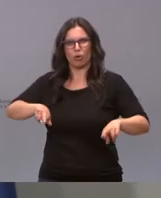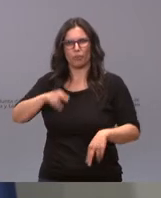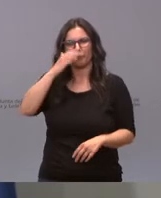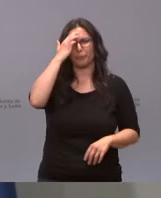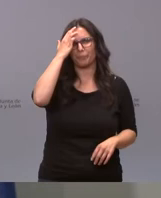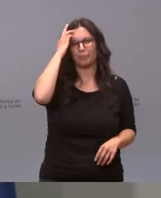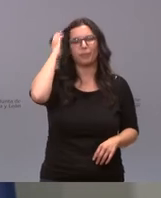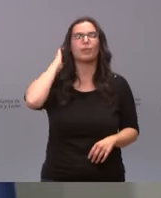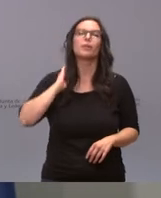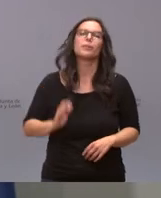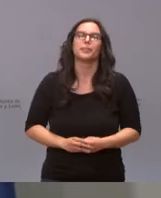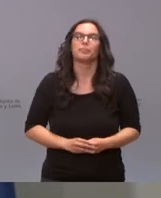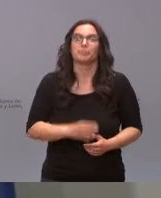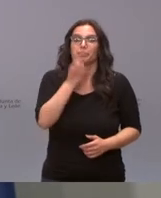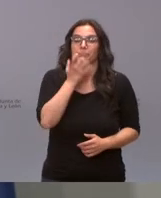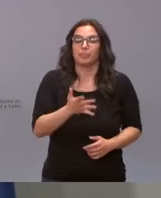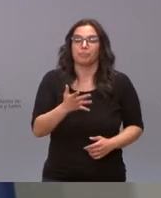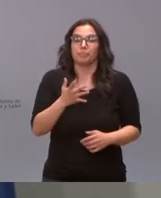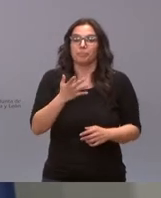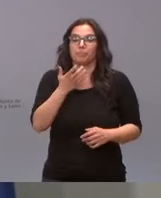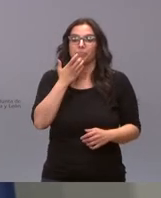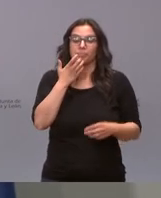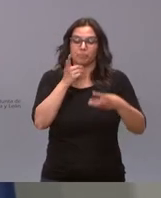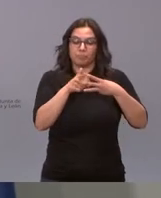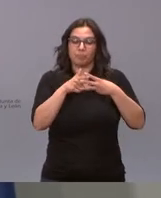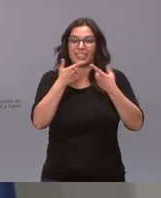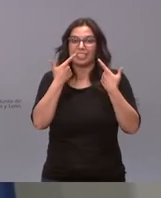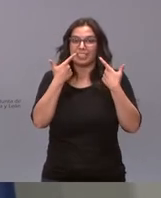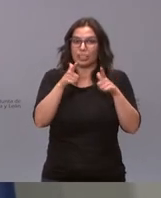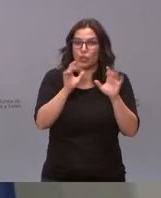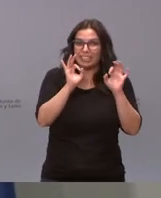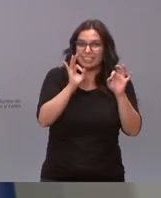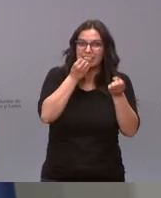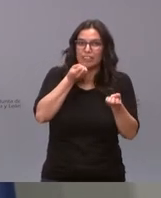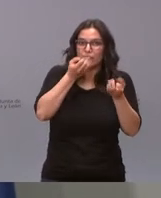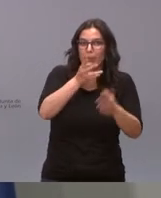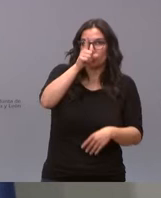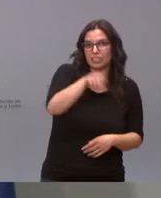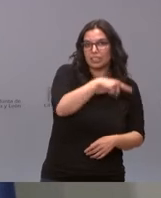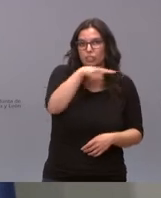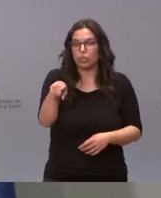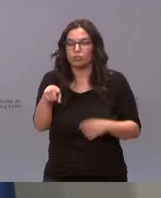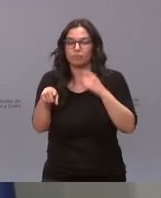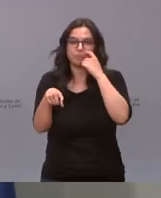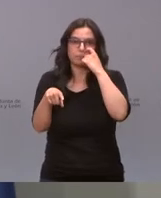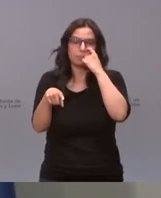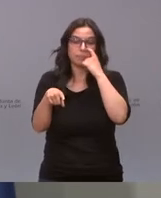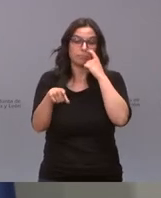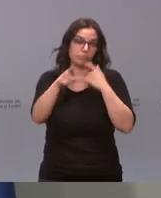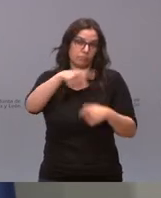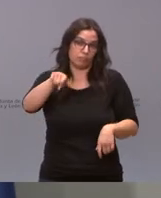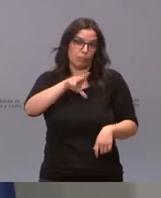bien sobre si se ha informado a un sector concreto o no en este momento como usted sabe